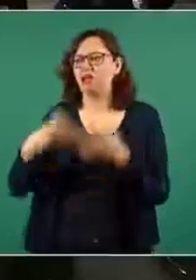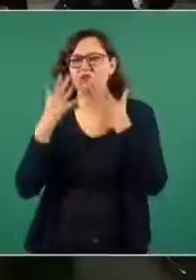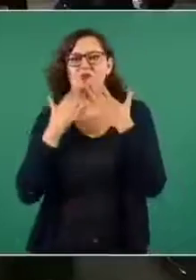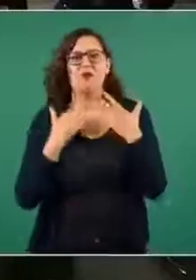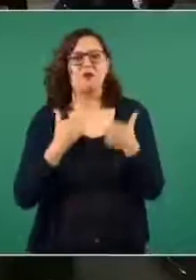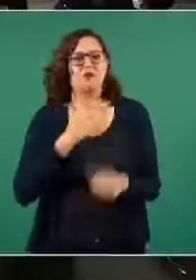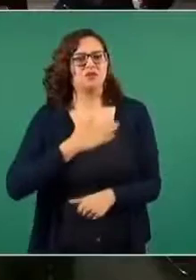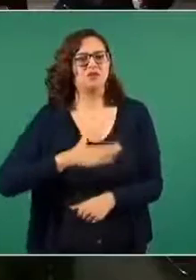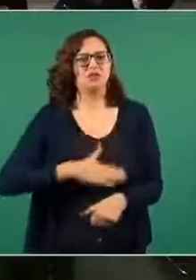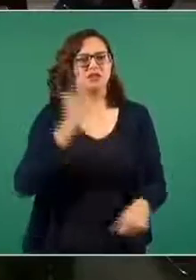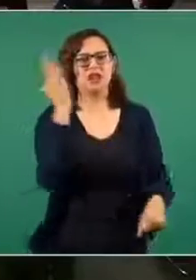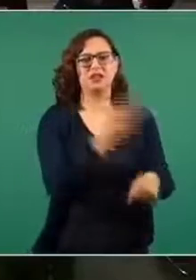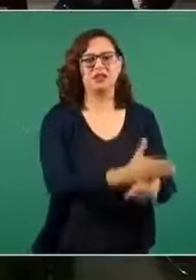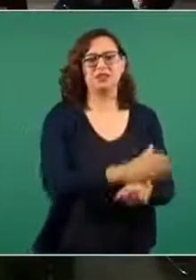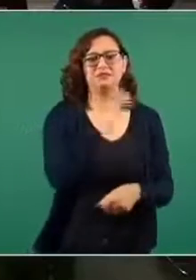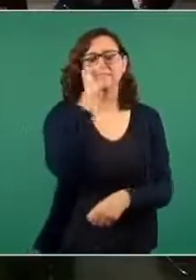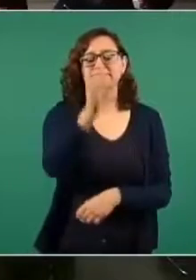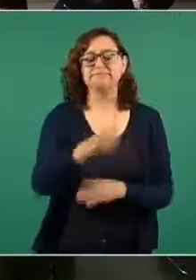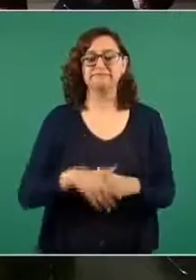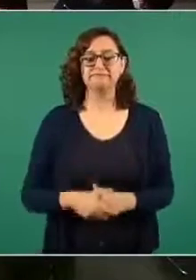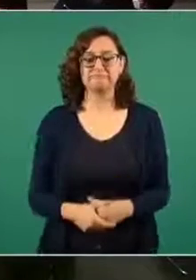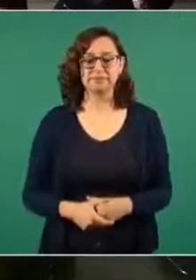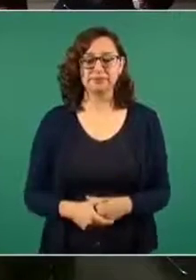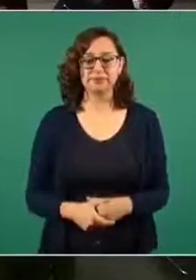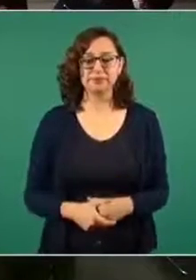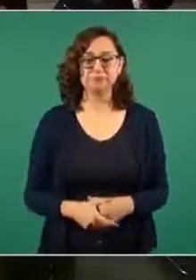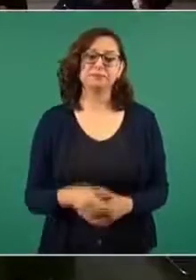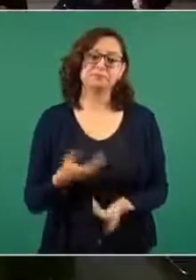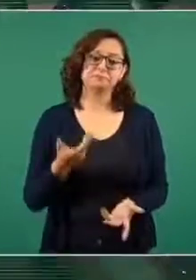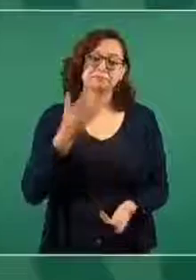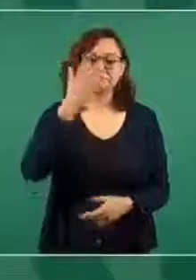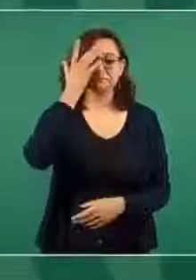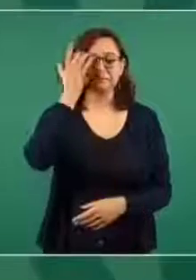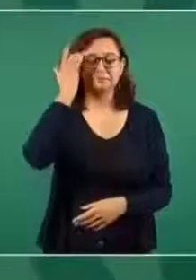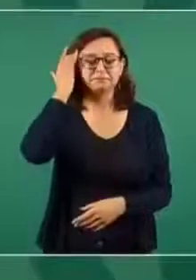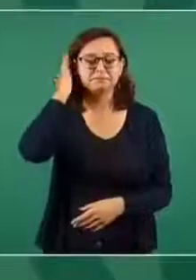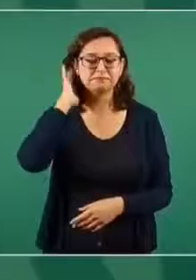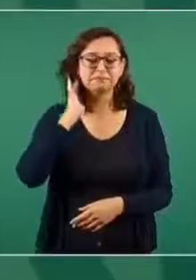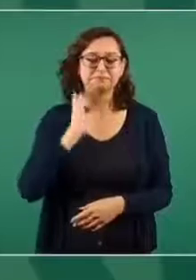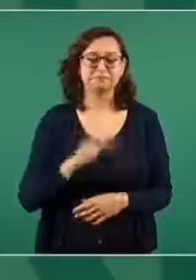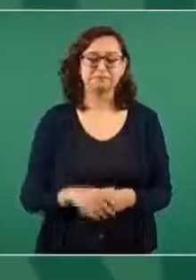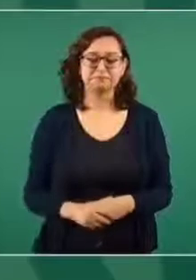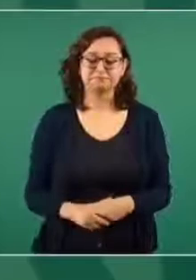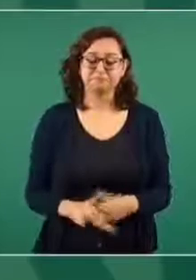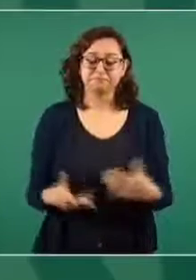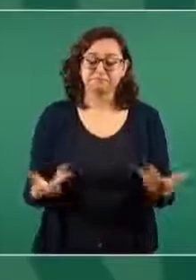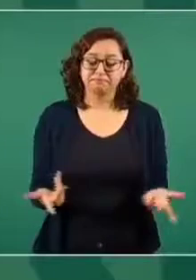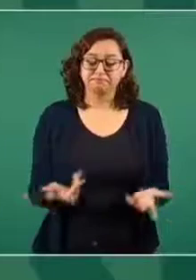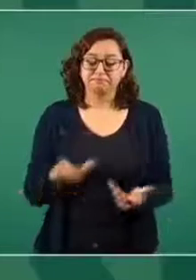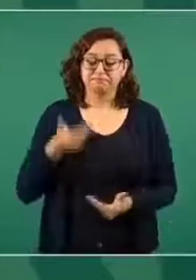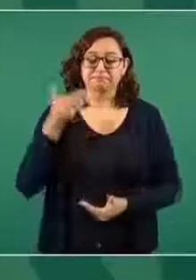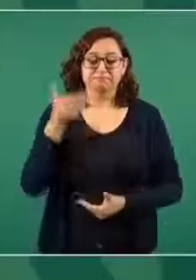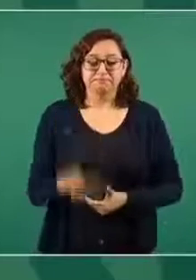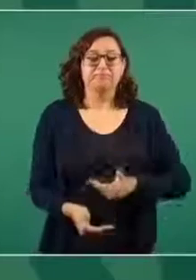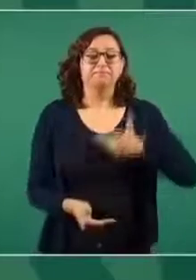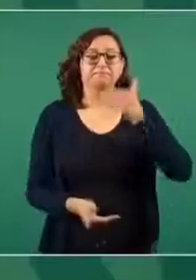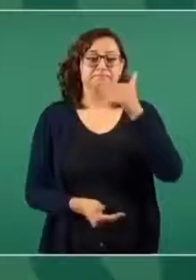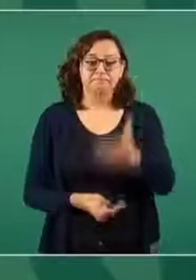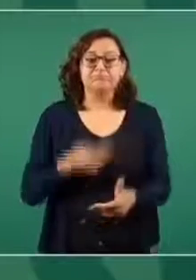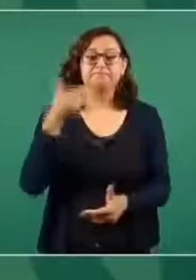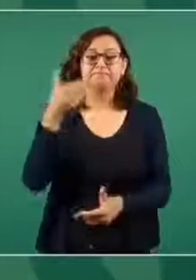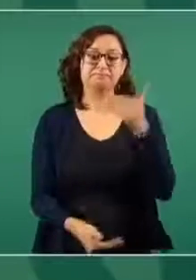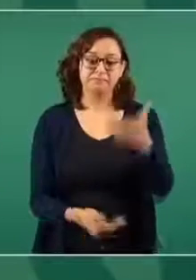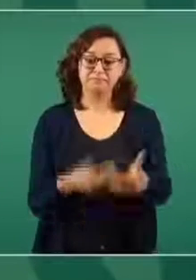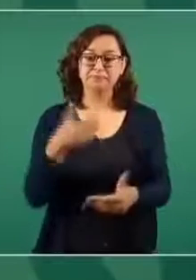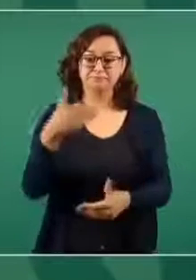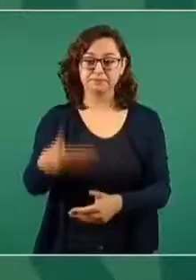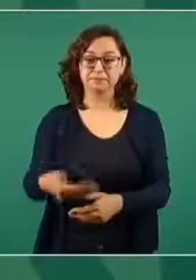Sí, pero se está avanzando bastante y lo más